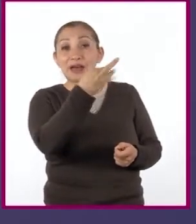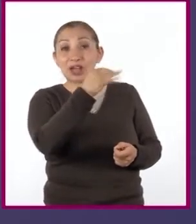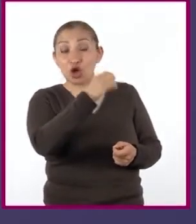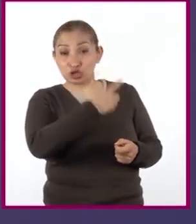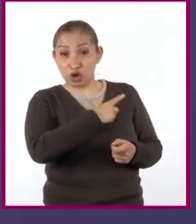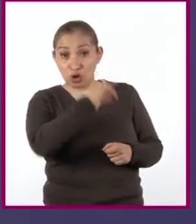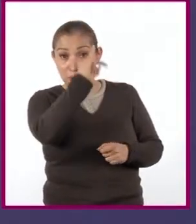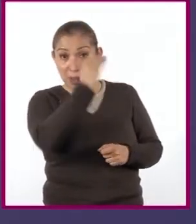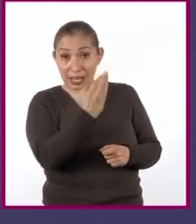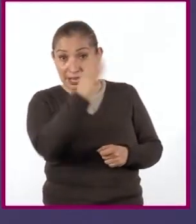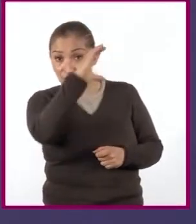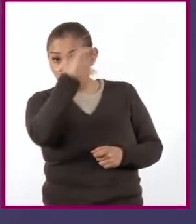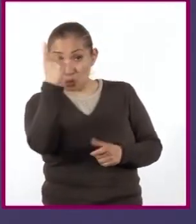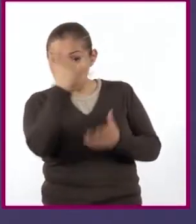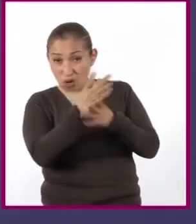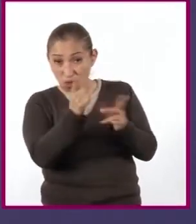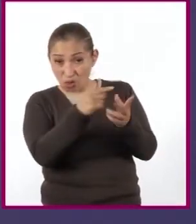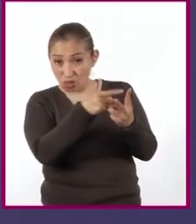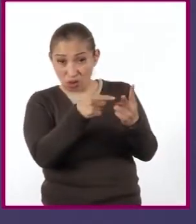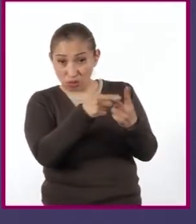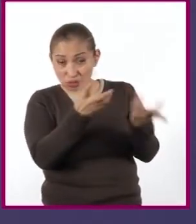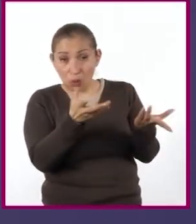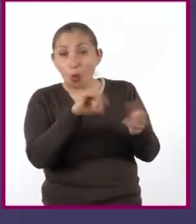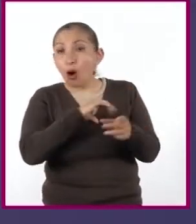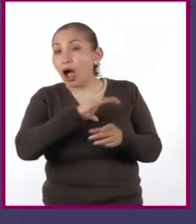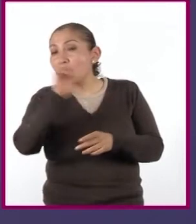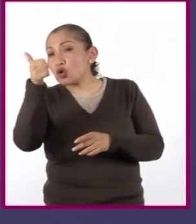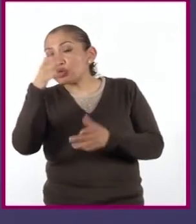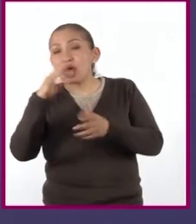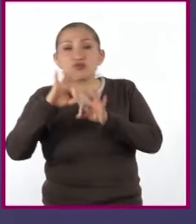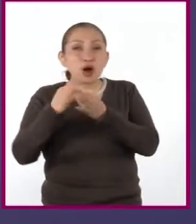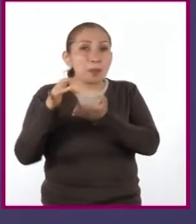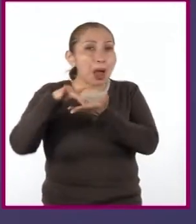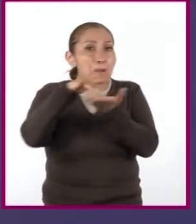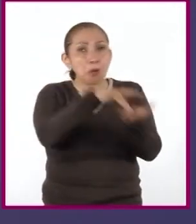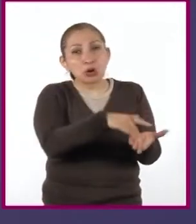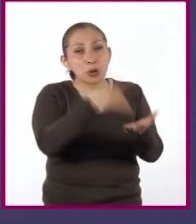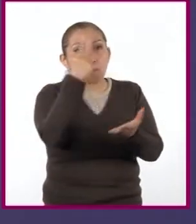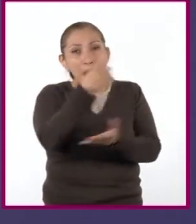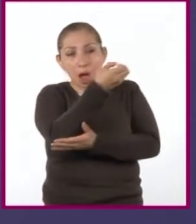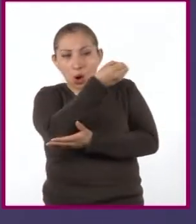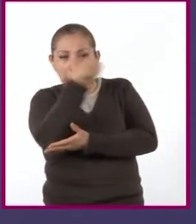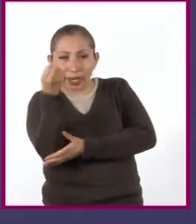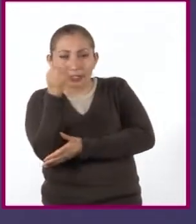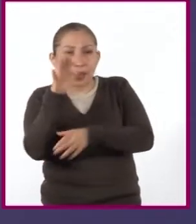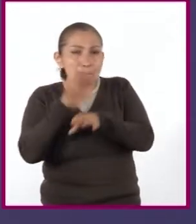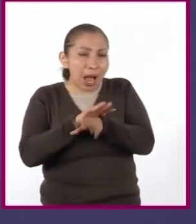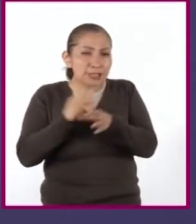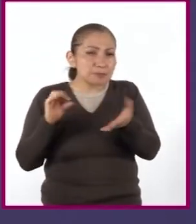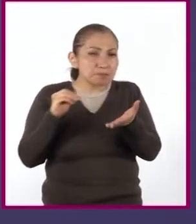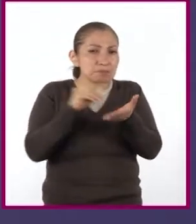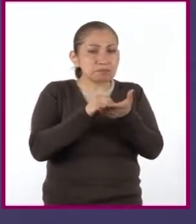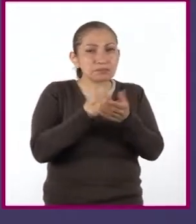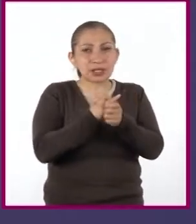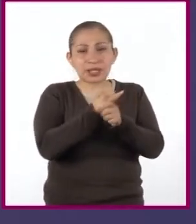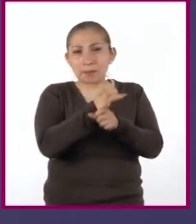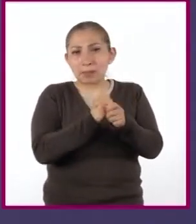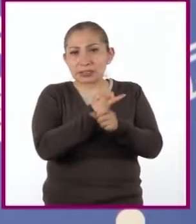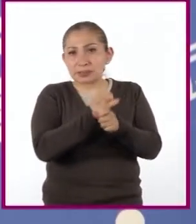imágenes y fotografías? ¿O hay otros recursos que nos sirven para organizar y profundizar nuestra investigación?